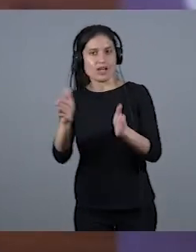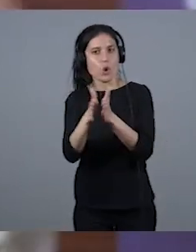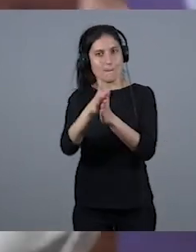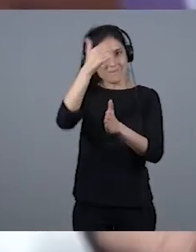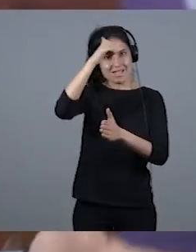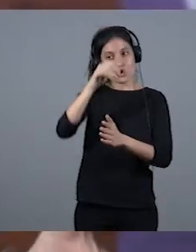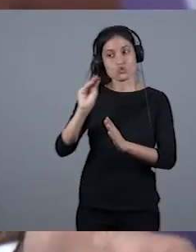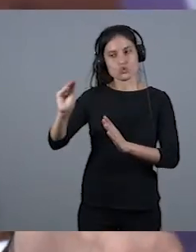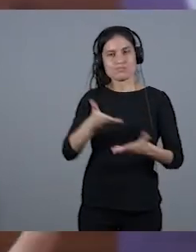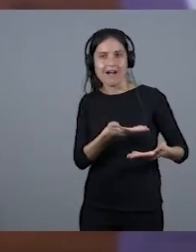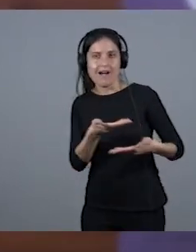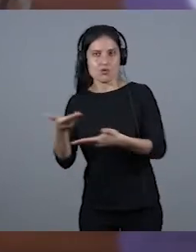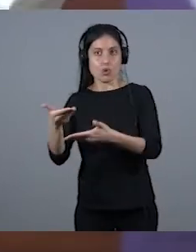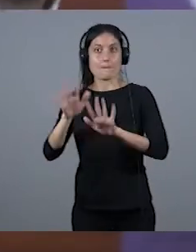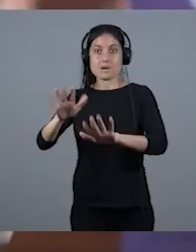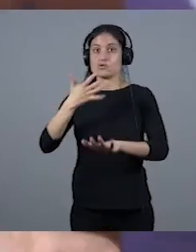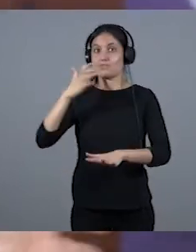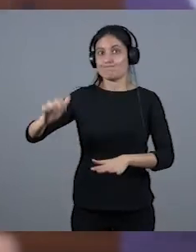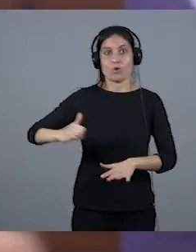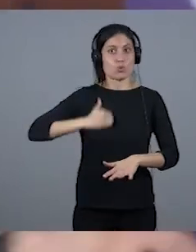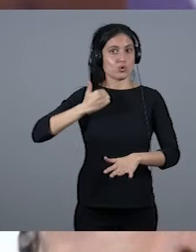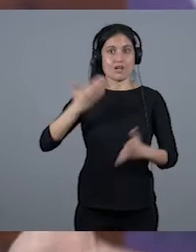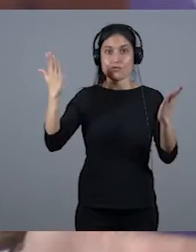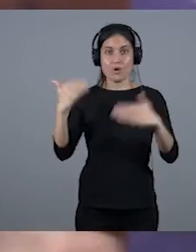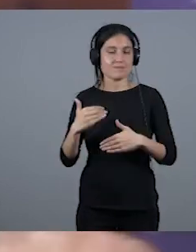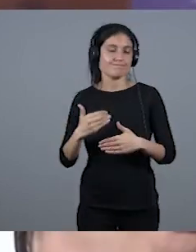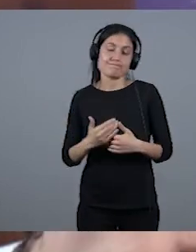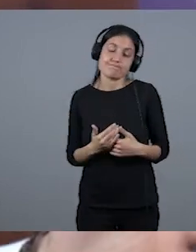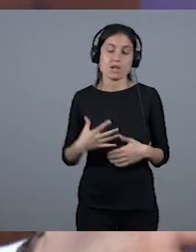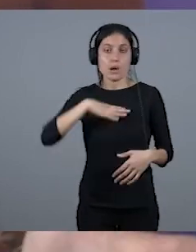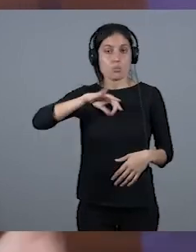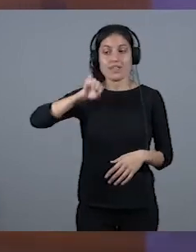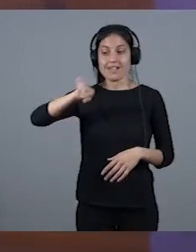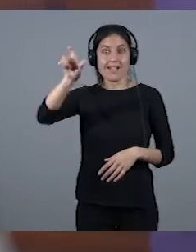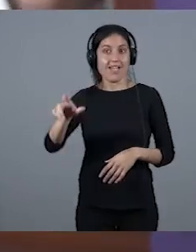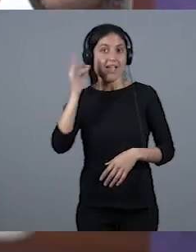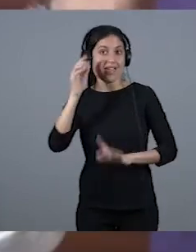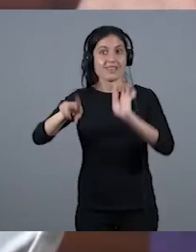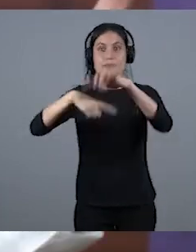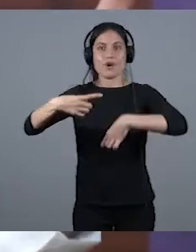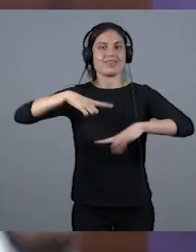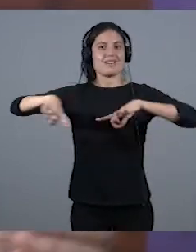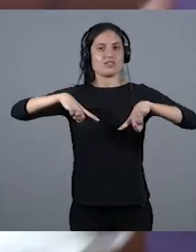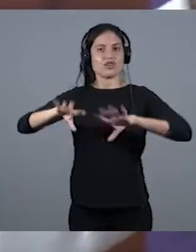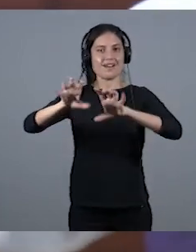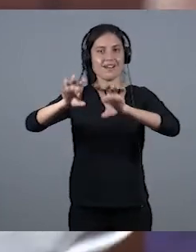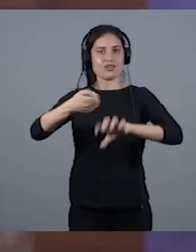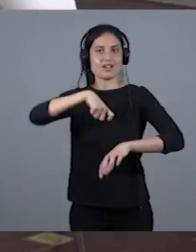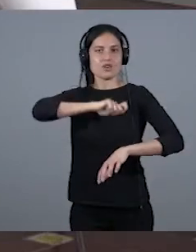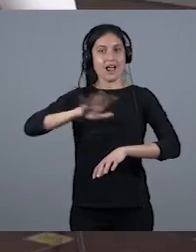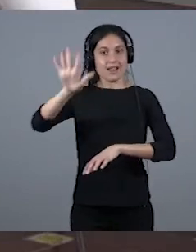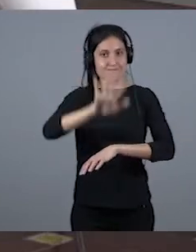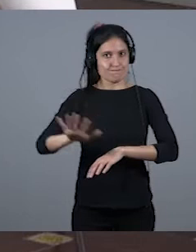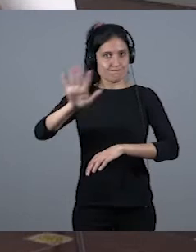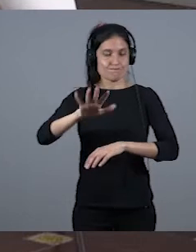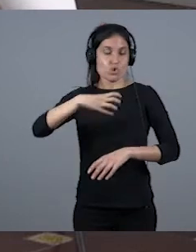si no hubiese tenido, a lo mejor, esa oportunidad, lo mejor Chicha no hubiese podido ser directora de Radio Nacional de España durante tantos años. Y eso